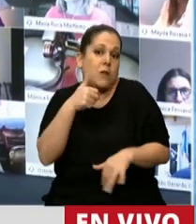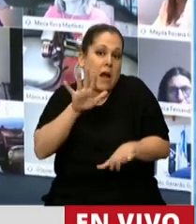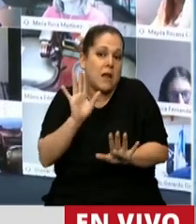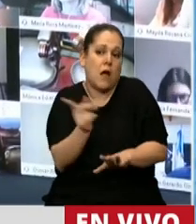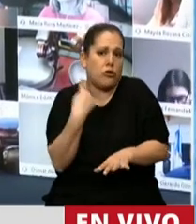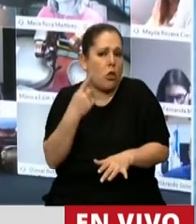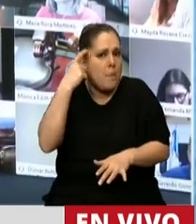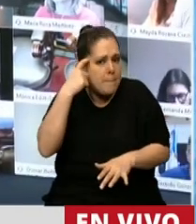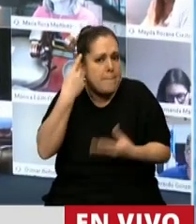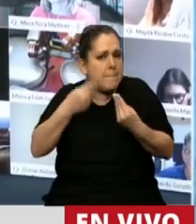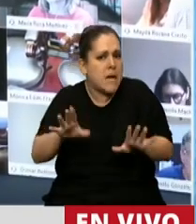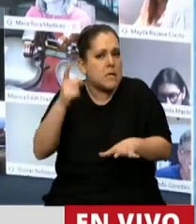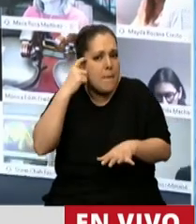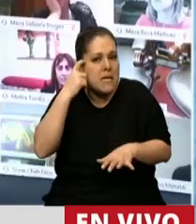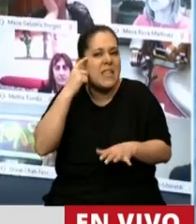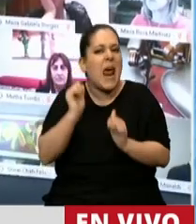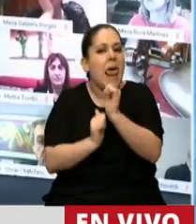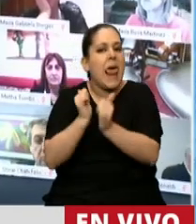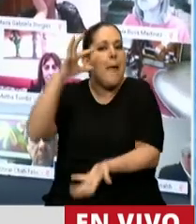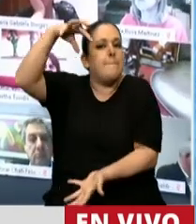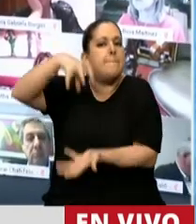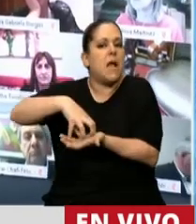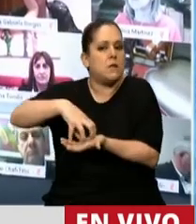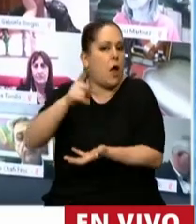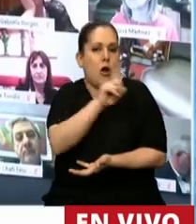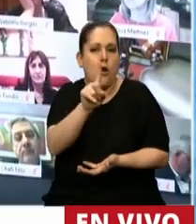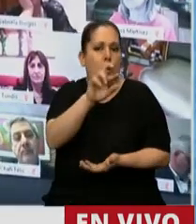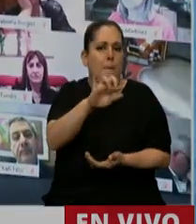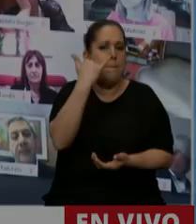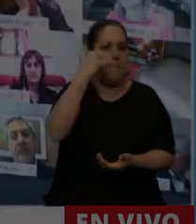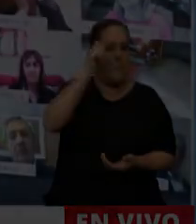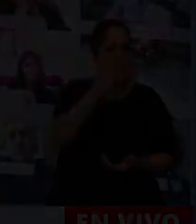pensar en empresas y no en pymes solamente. Muchas gracias, señor presidente. Gracias, diputado Campos.